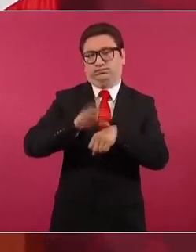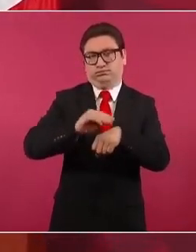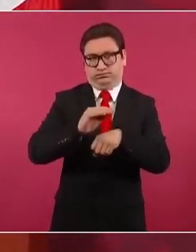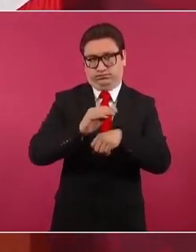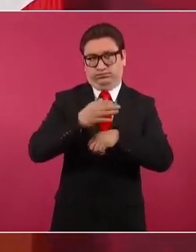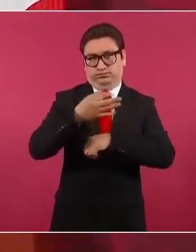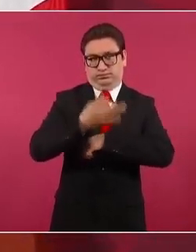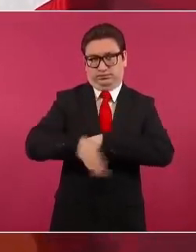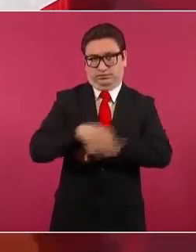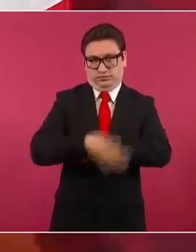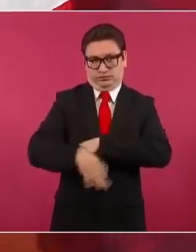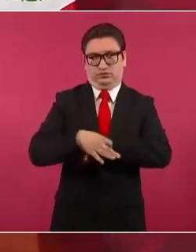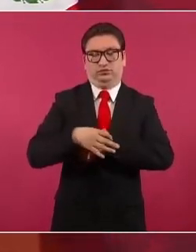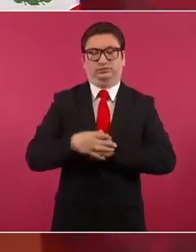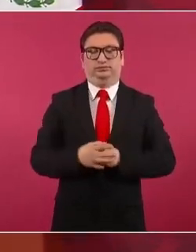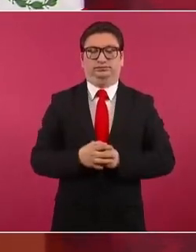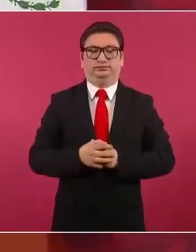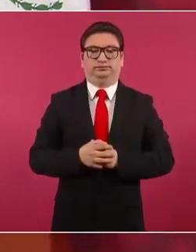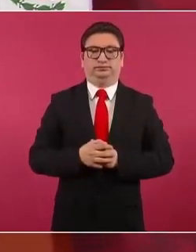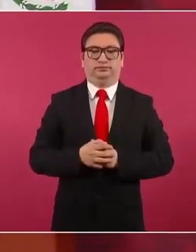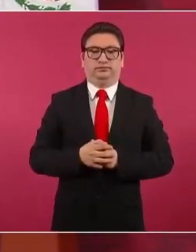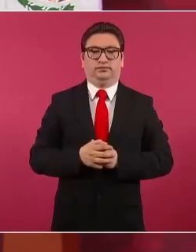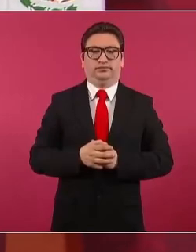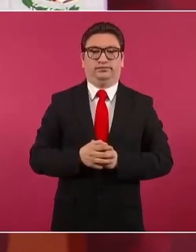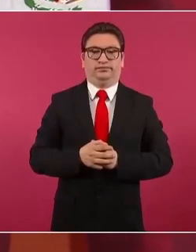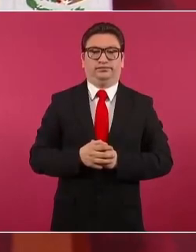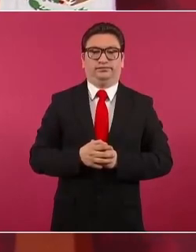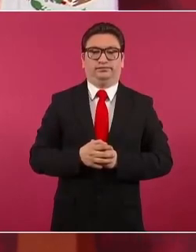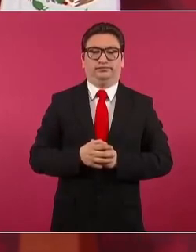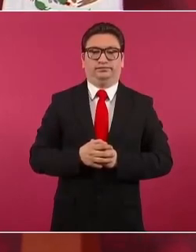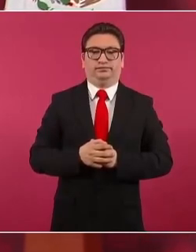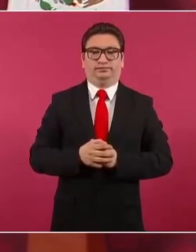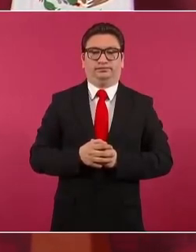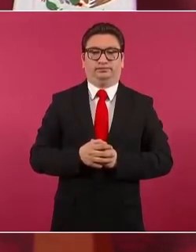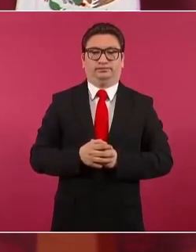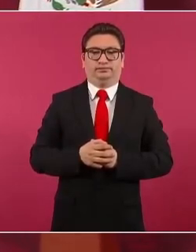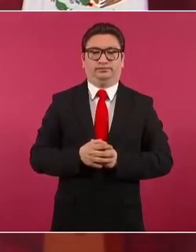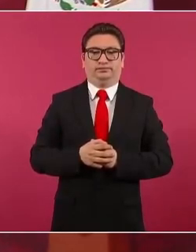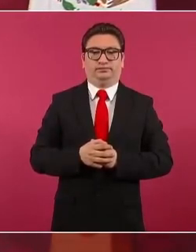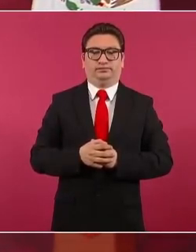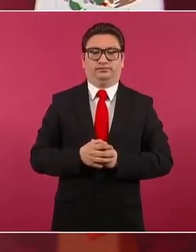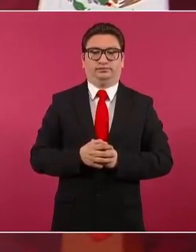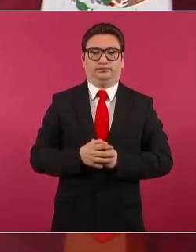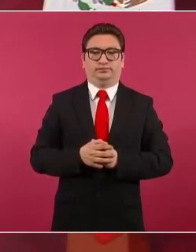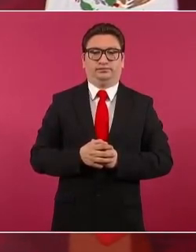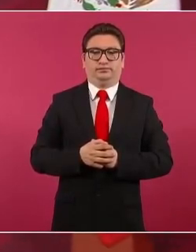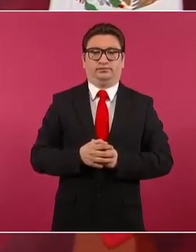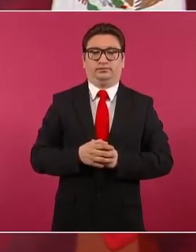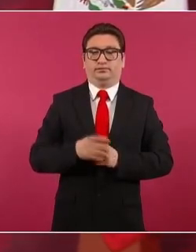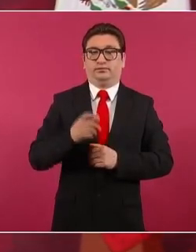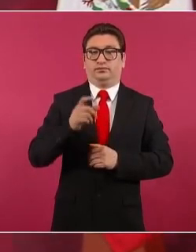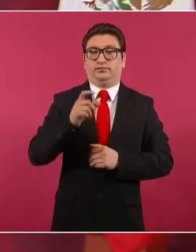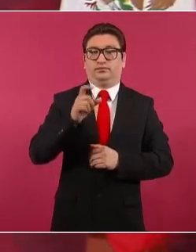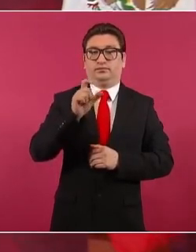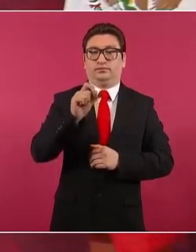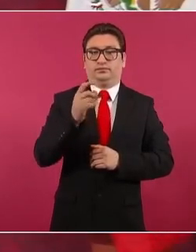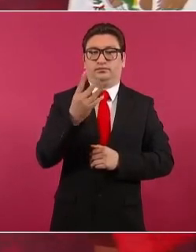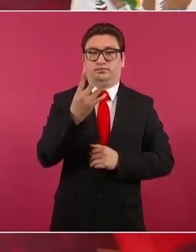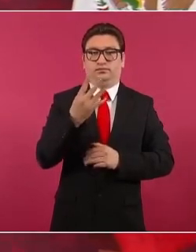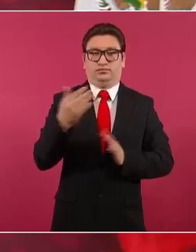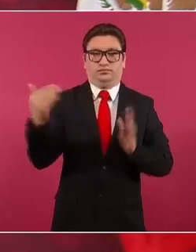a 24 mil .